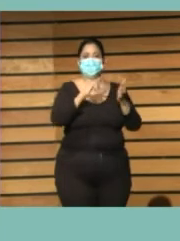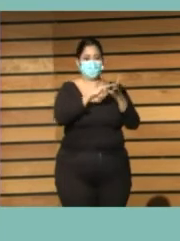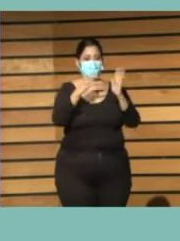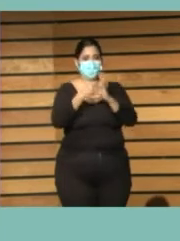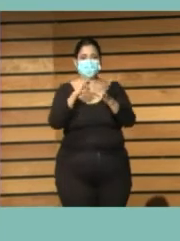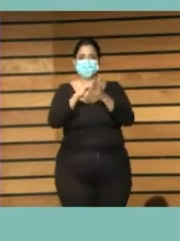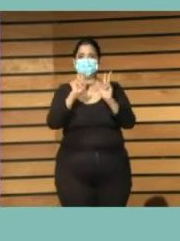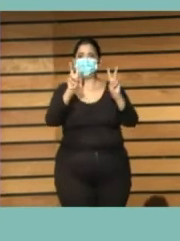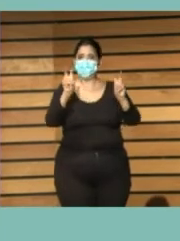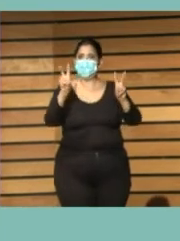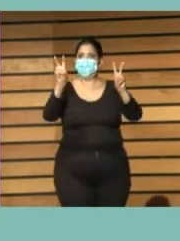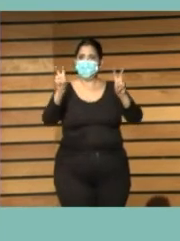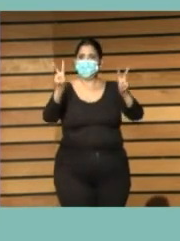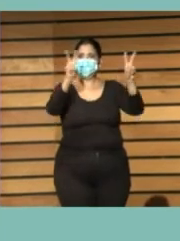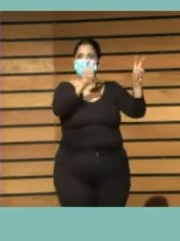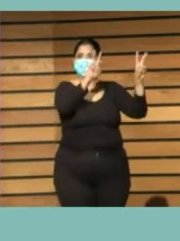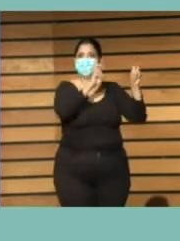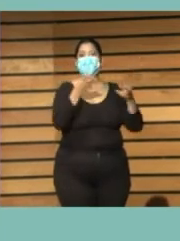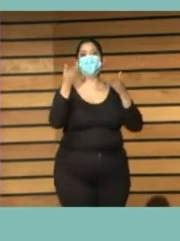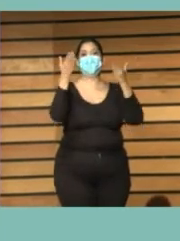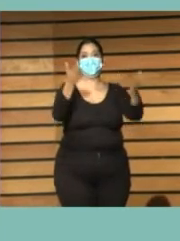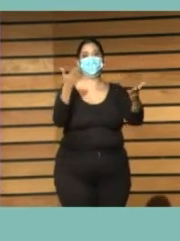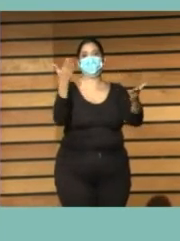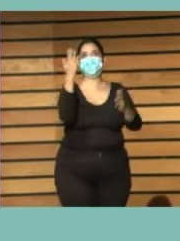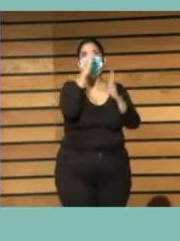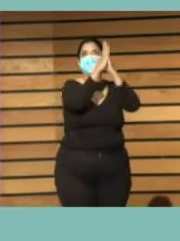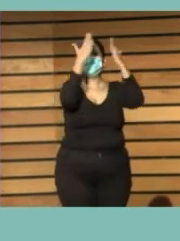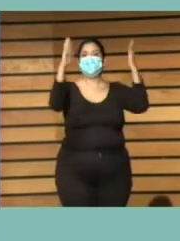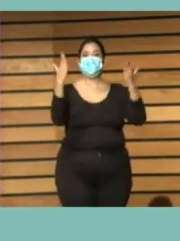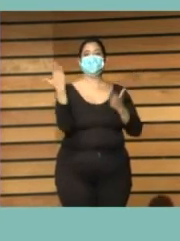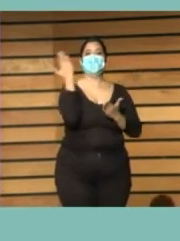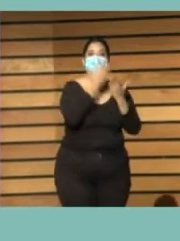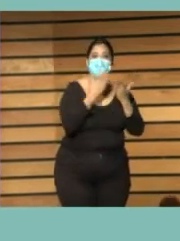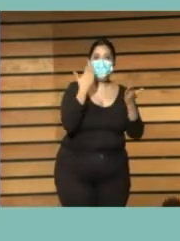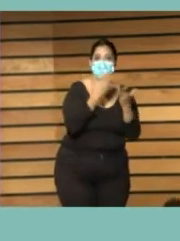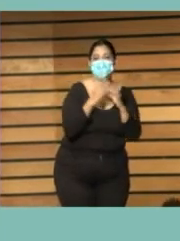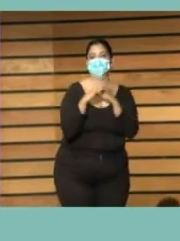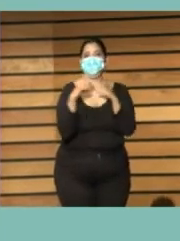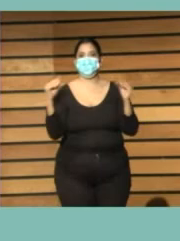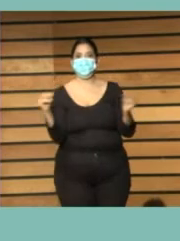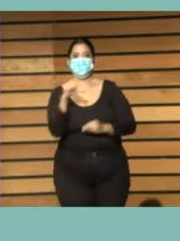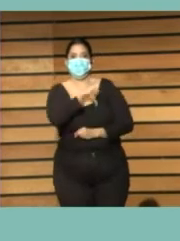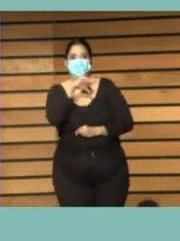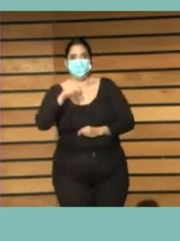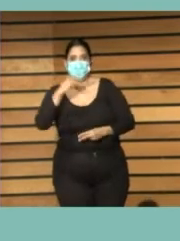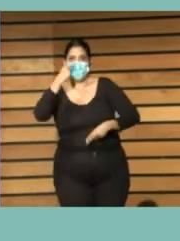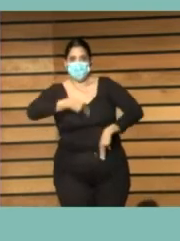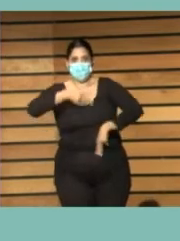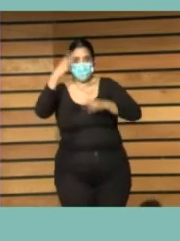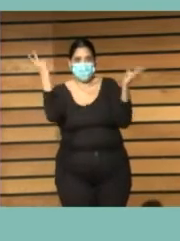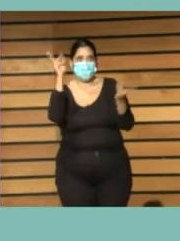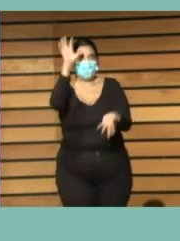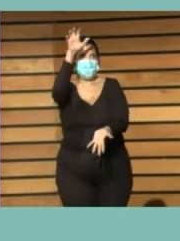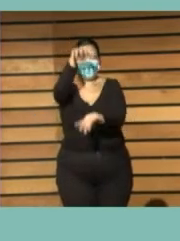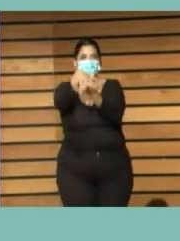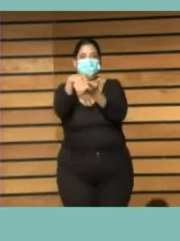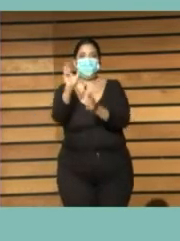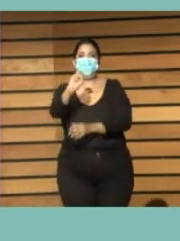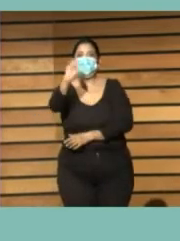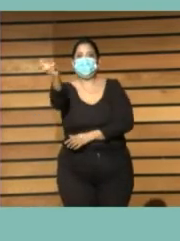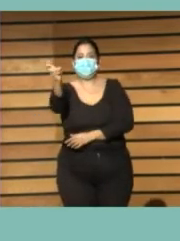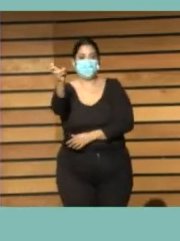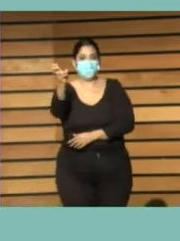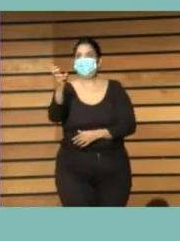universitarias, especializadas, escolares, tanto públicas, privadas, con otros centros y otras instituciones. y se